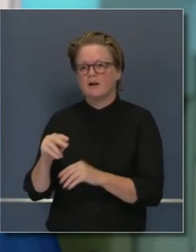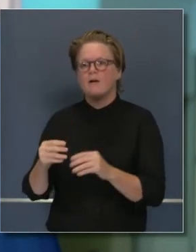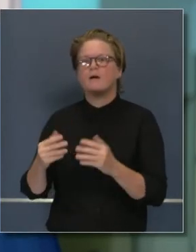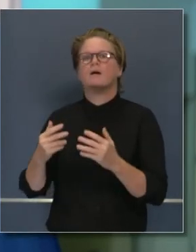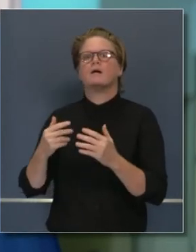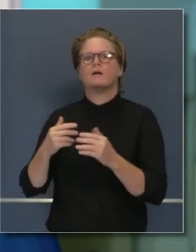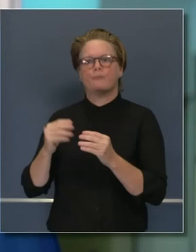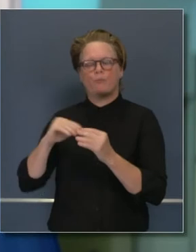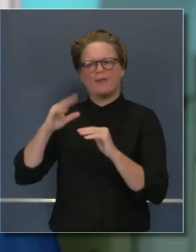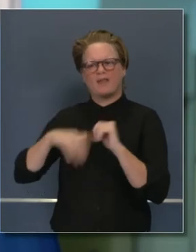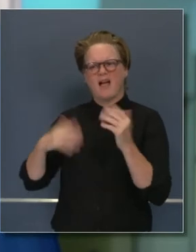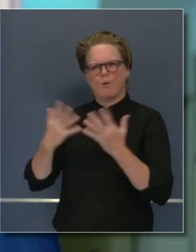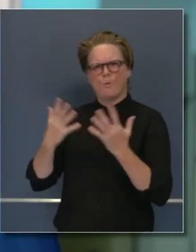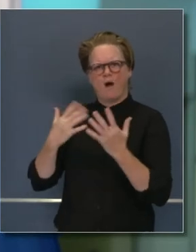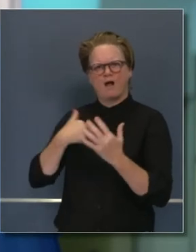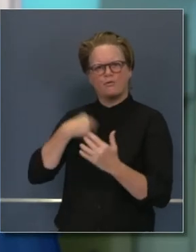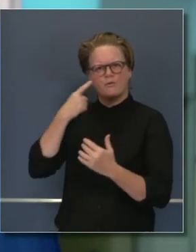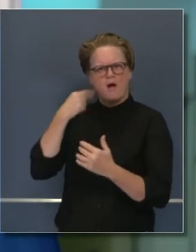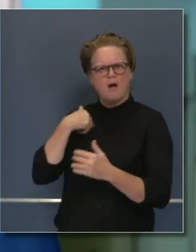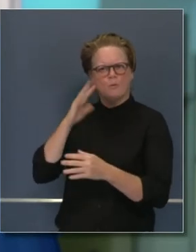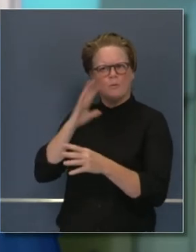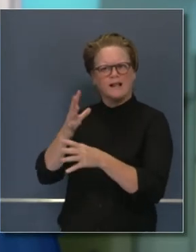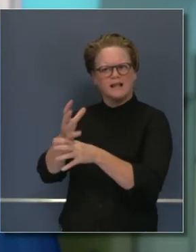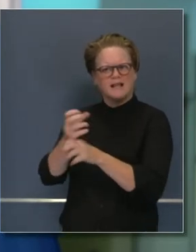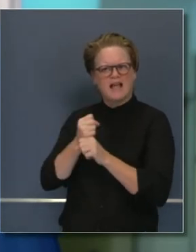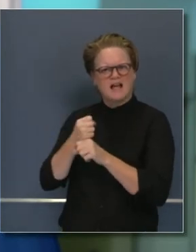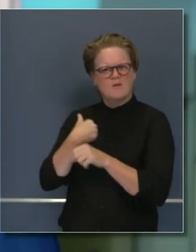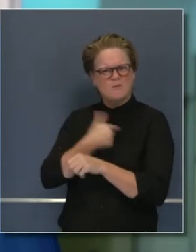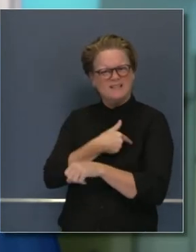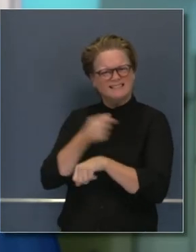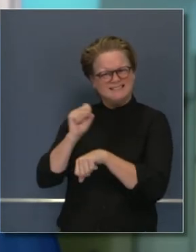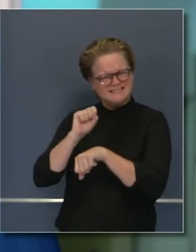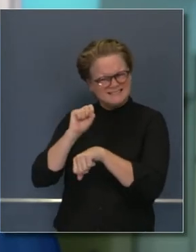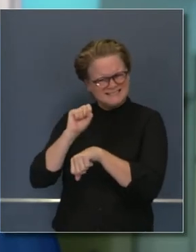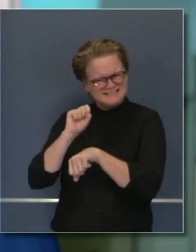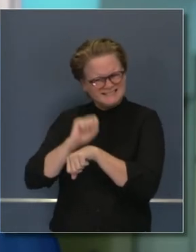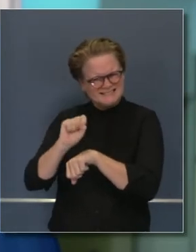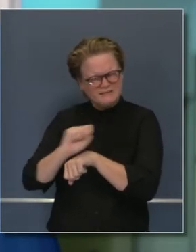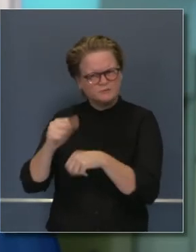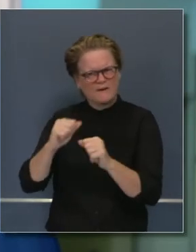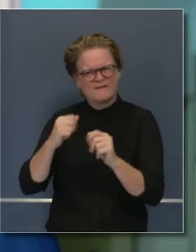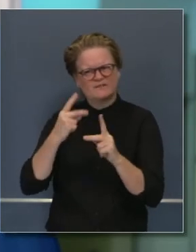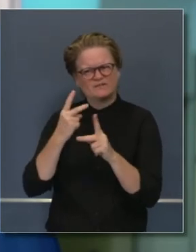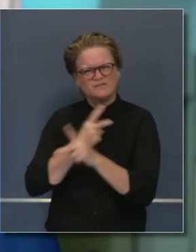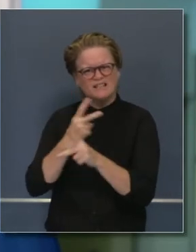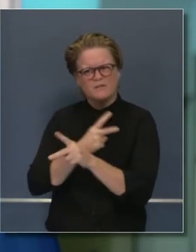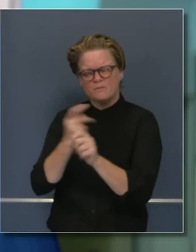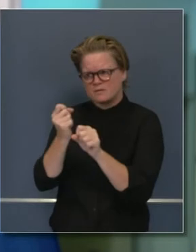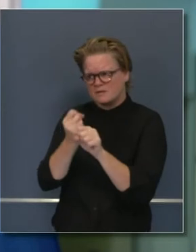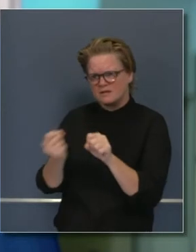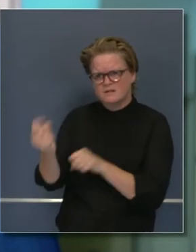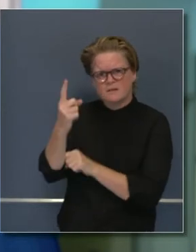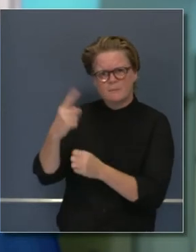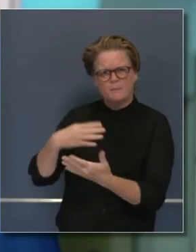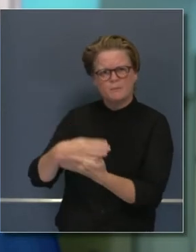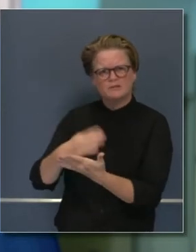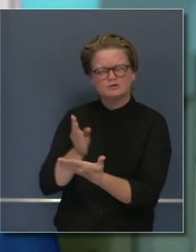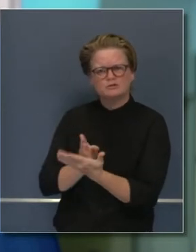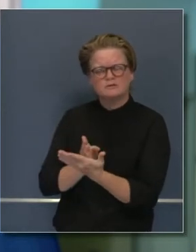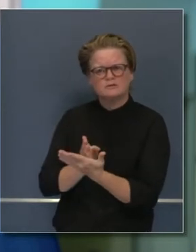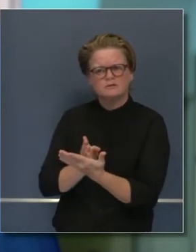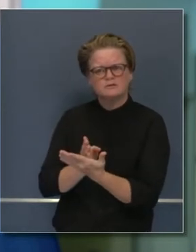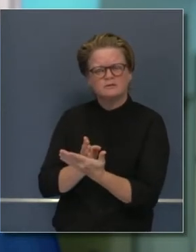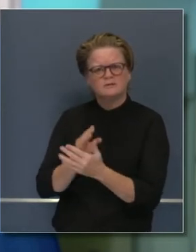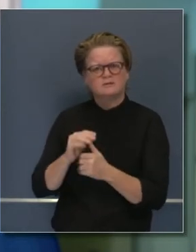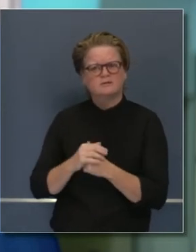cuatro meses. Puedo asegurarles que haber trabajado durante muchas, muchas semanas en el presupuesto del año próximo, mi primera prioridad.